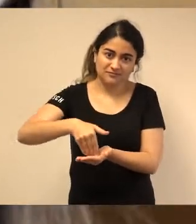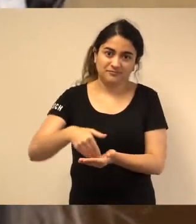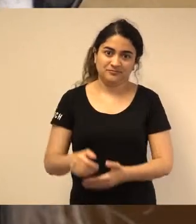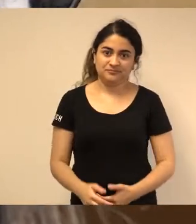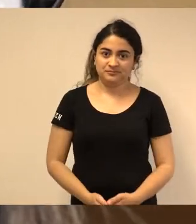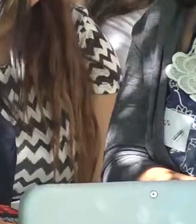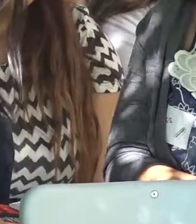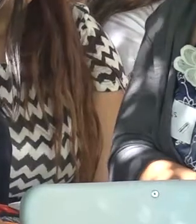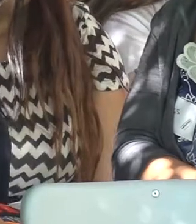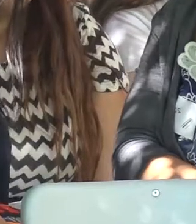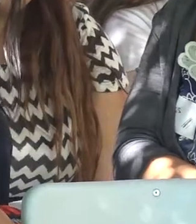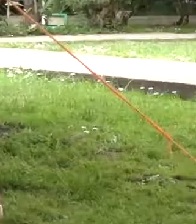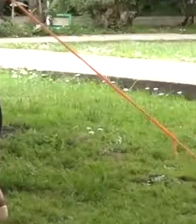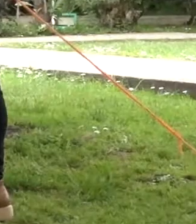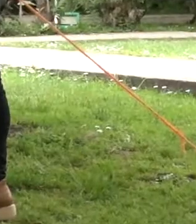vulnerables.